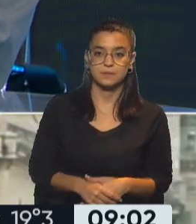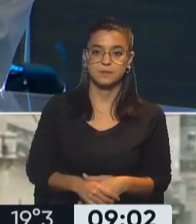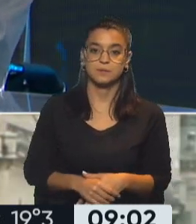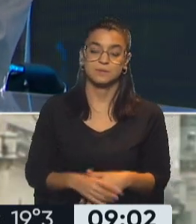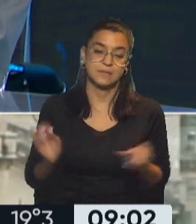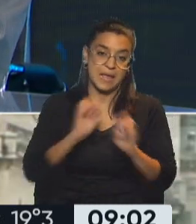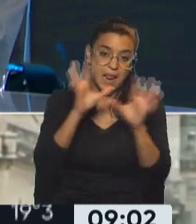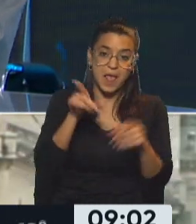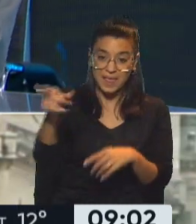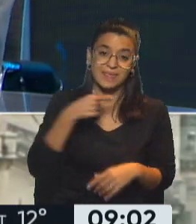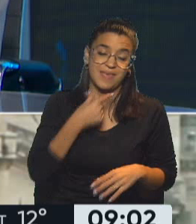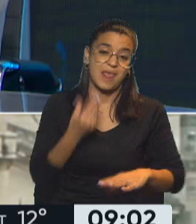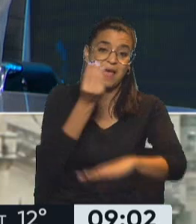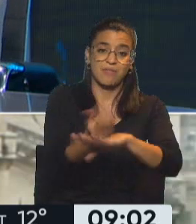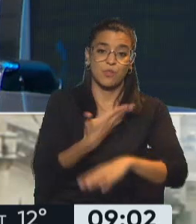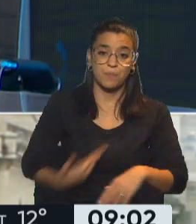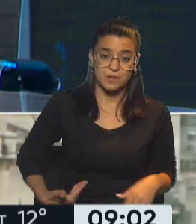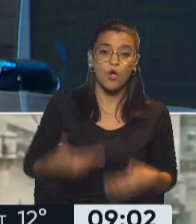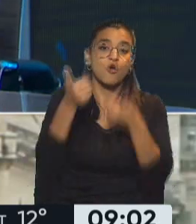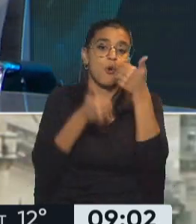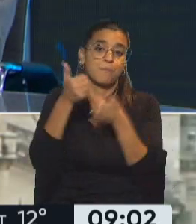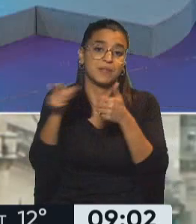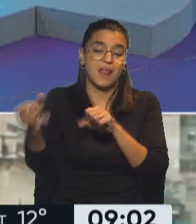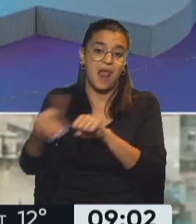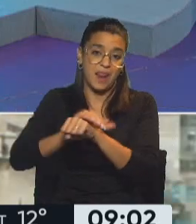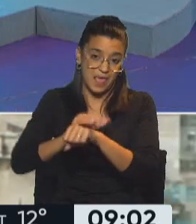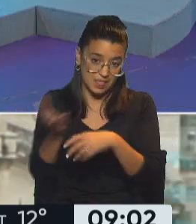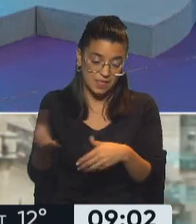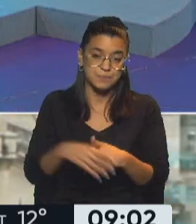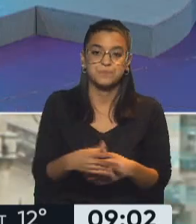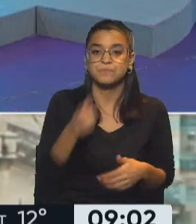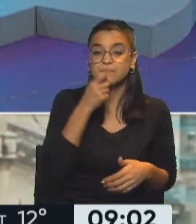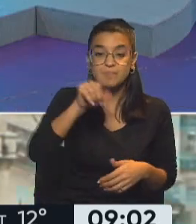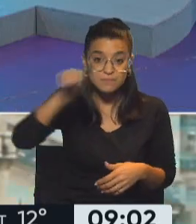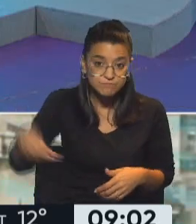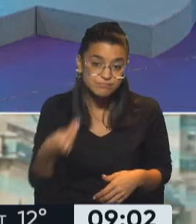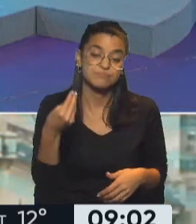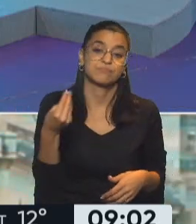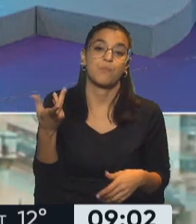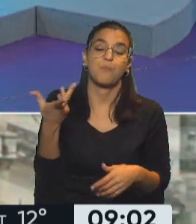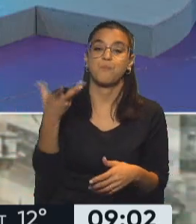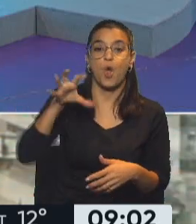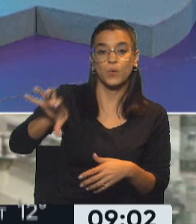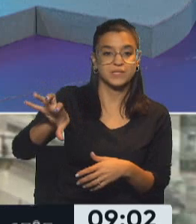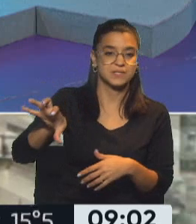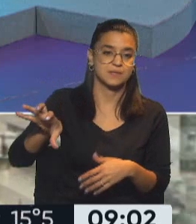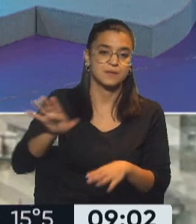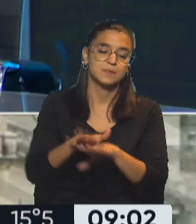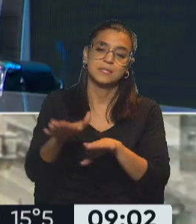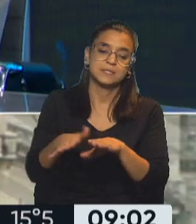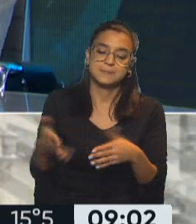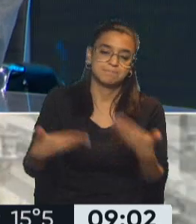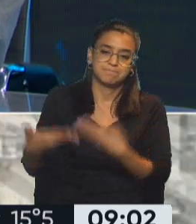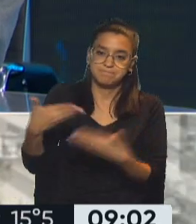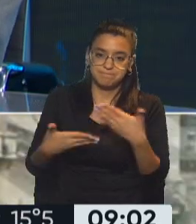Está claro que él quiere ser candidato a presidente y competir con Larreta. Lo que digo es que si llega a perder en la provincia de Buenos Aires, va a dar un paso atrás